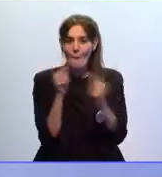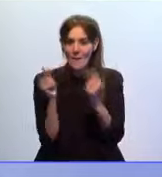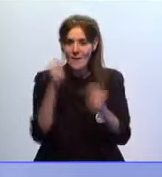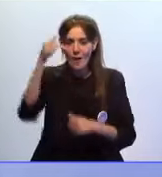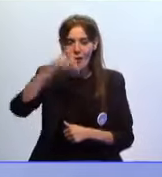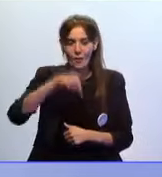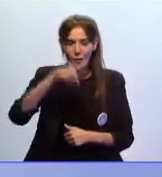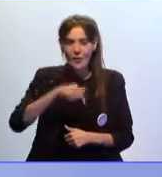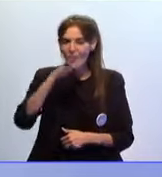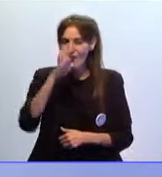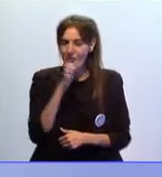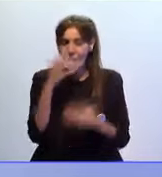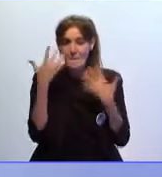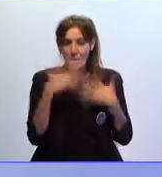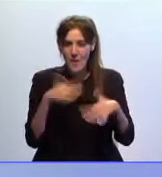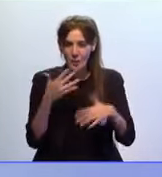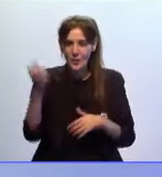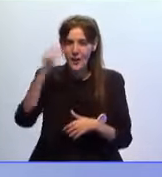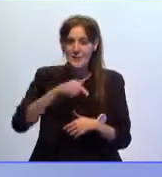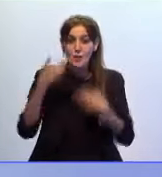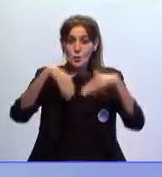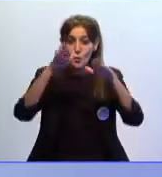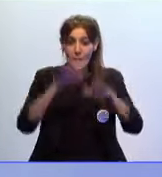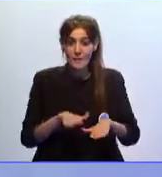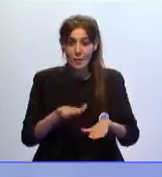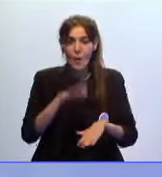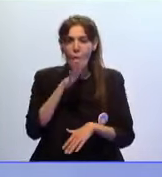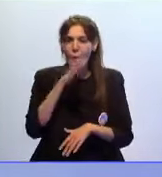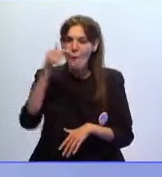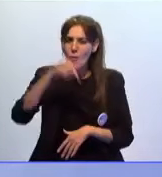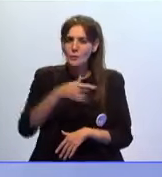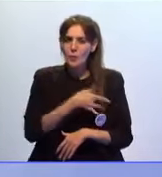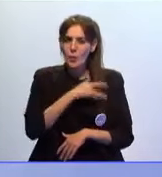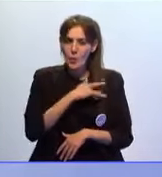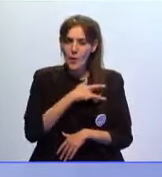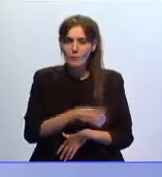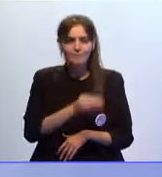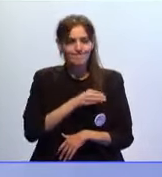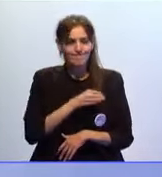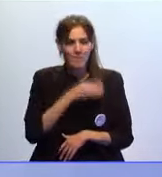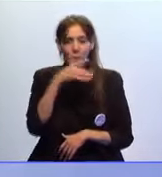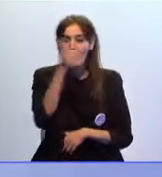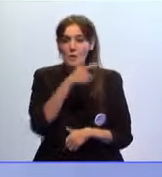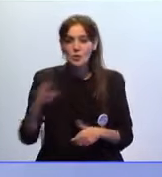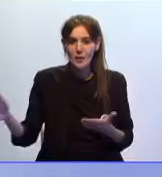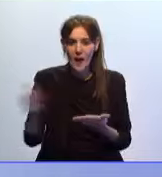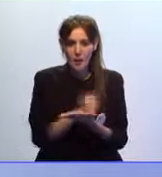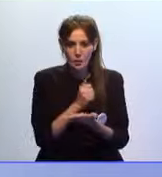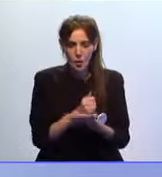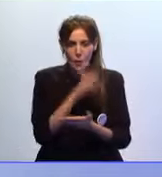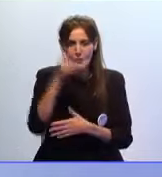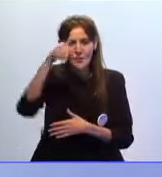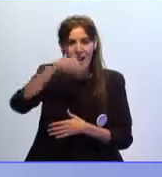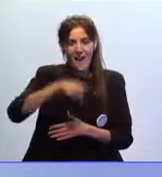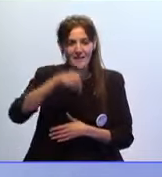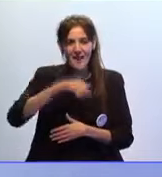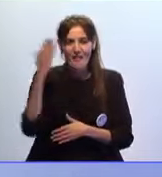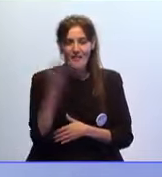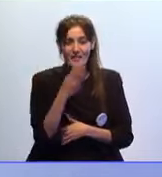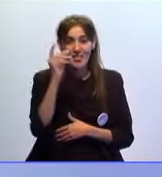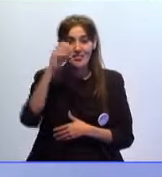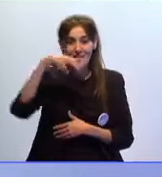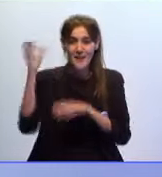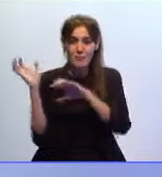celebrando este trágico miércoles han sido suspendidas en señal de duelo y solidaridad con las víctimas que está ocasionando la dana,